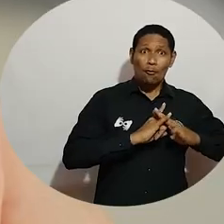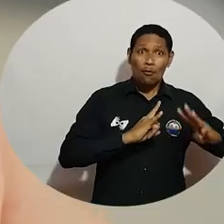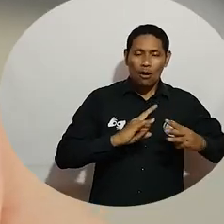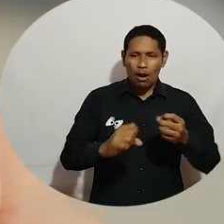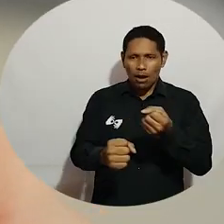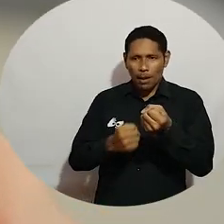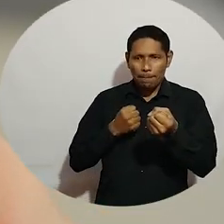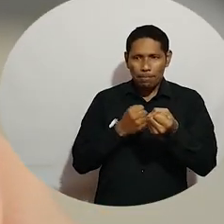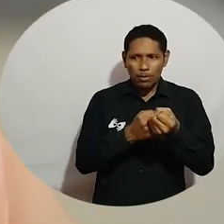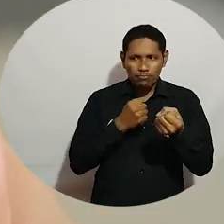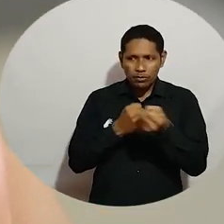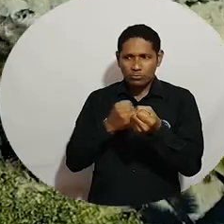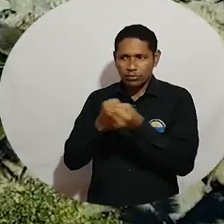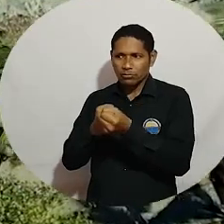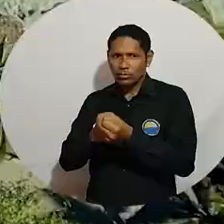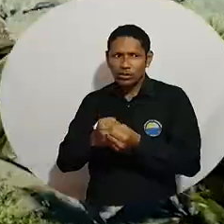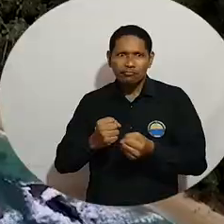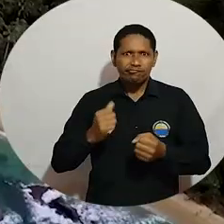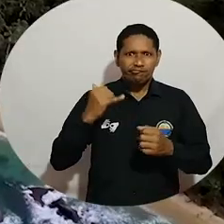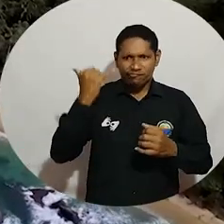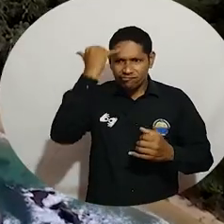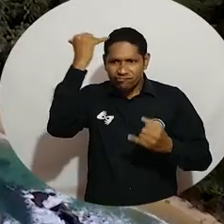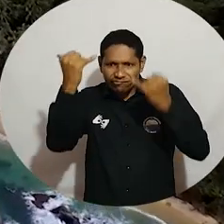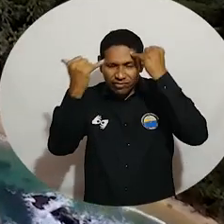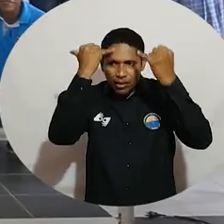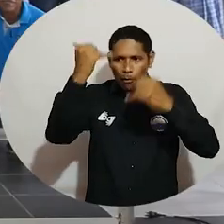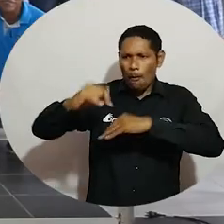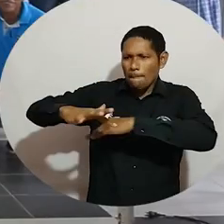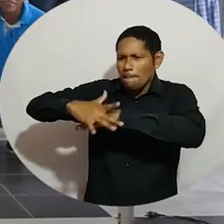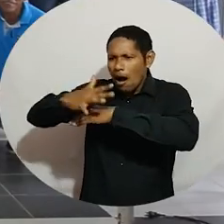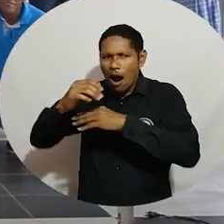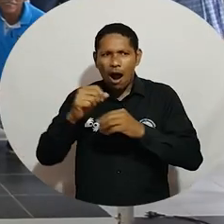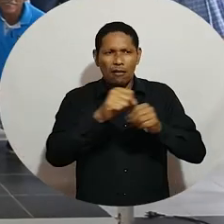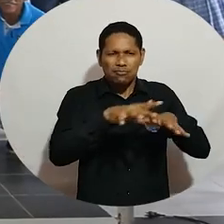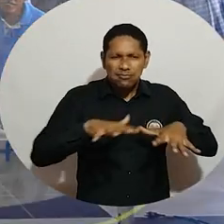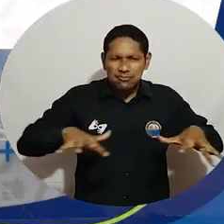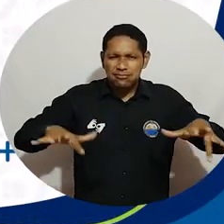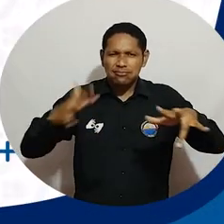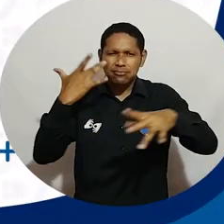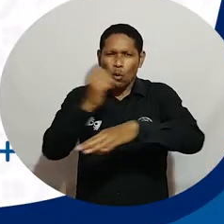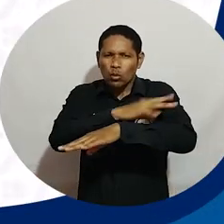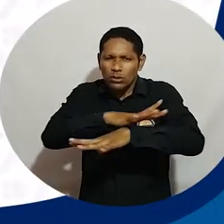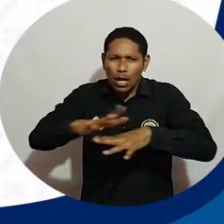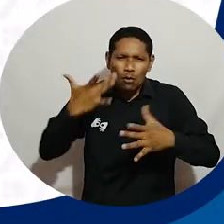seguimos apoyando las iniciativas que impulsen el cuidado de los mares y los océanos